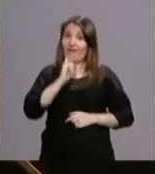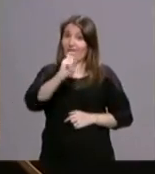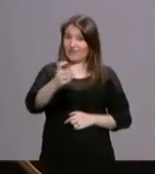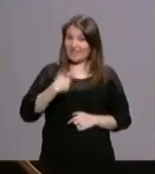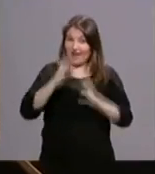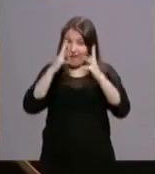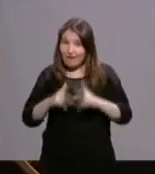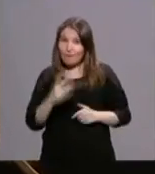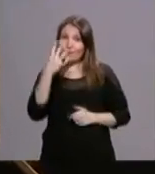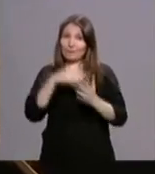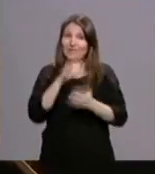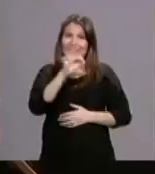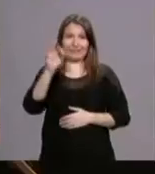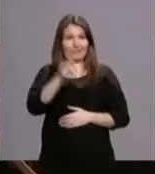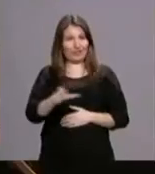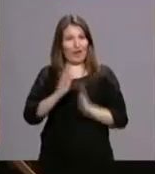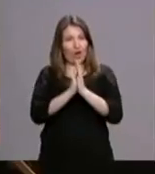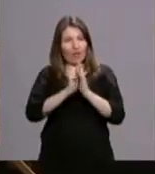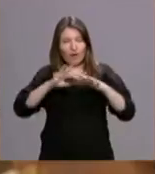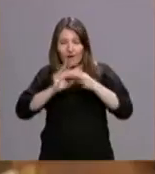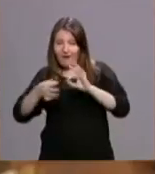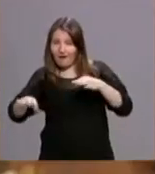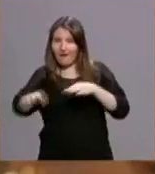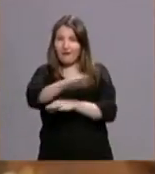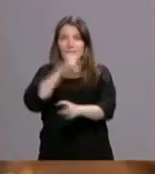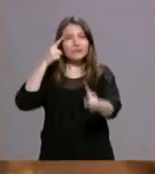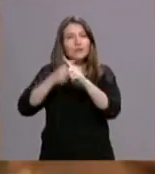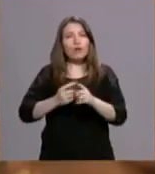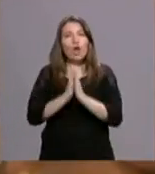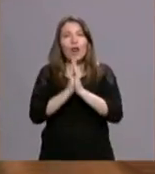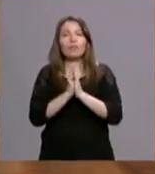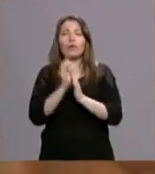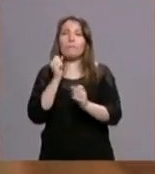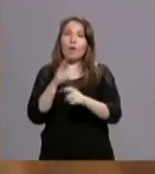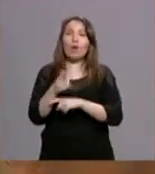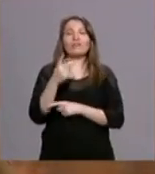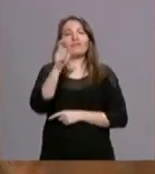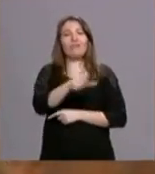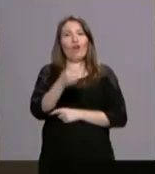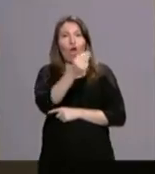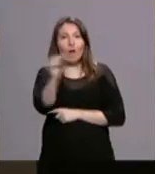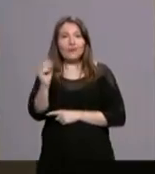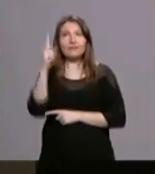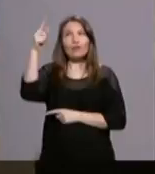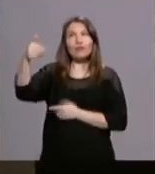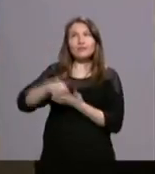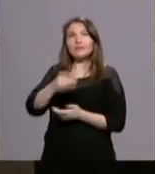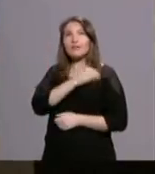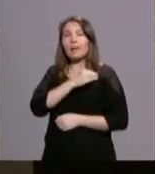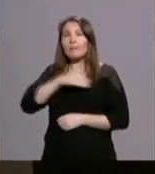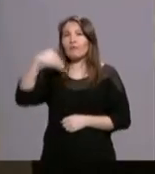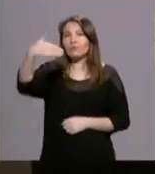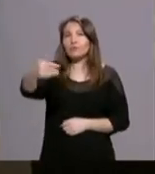.500. Les pidió especialmente que rezarán para que haya jóvenes que acojan la propuesta que les hace Dios en sus vidas para que las personas que se están